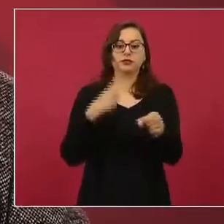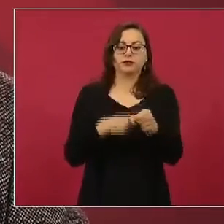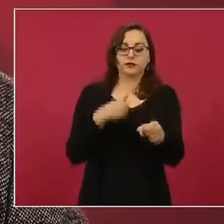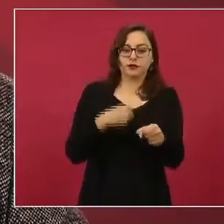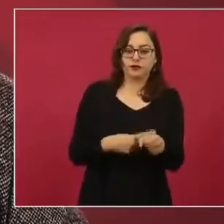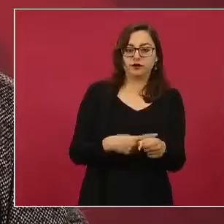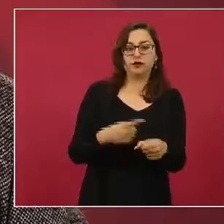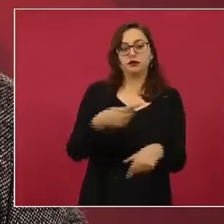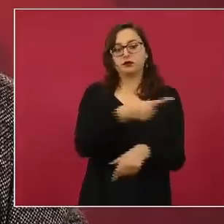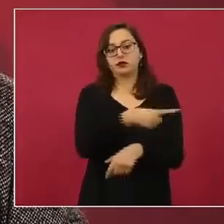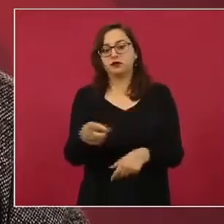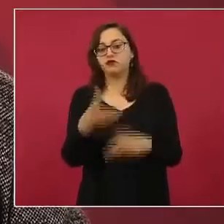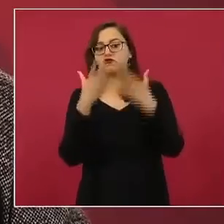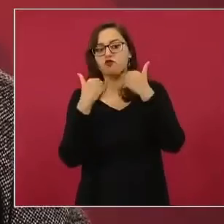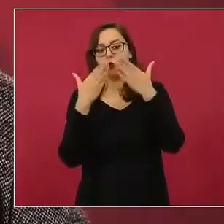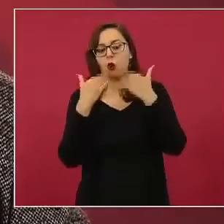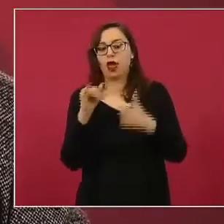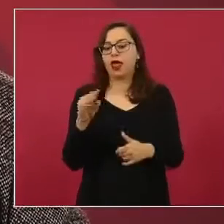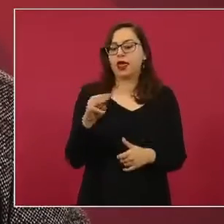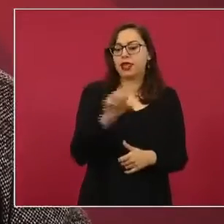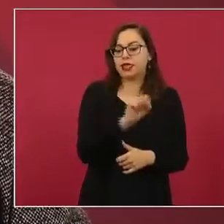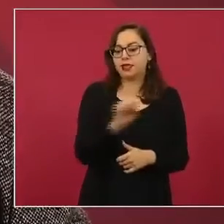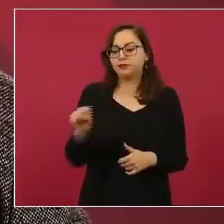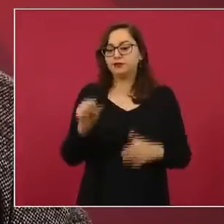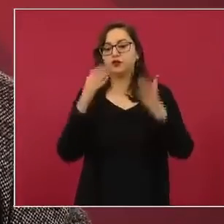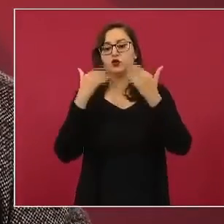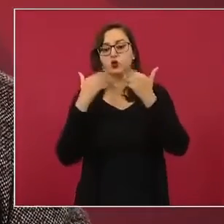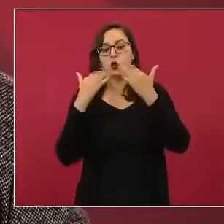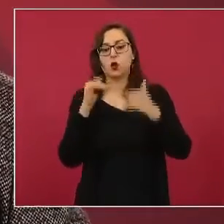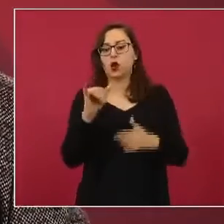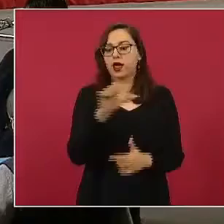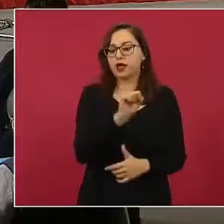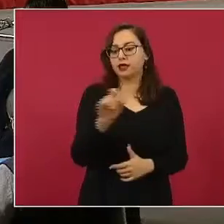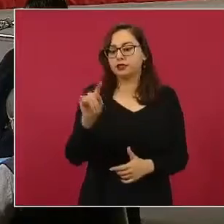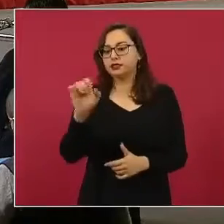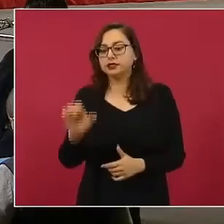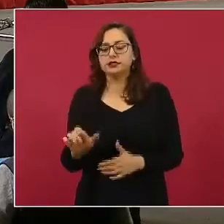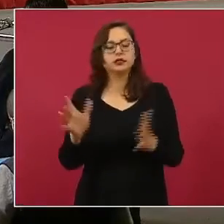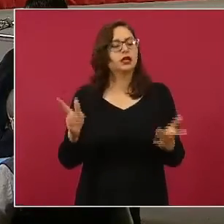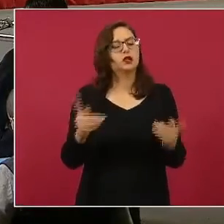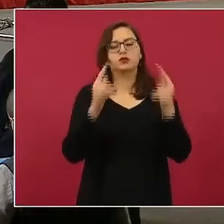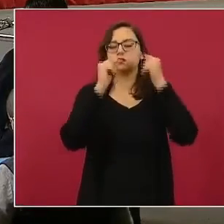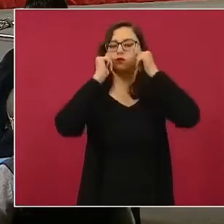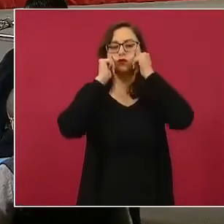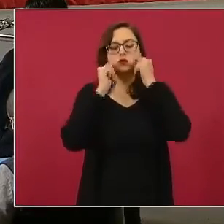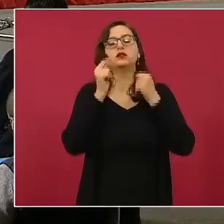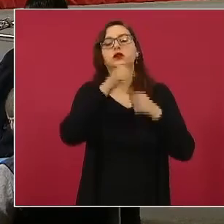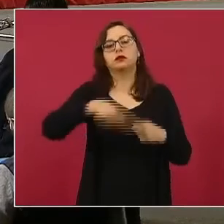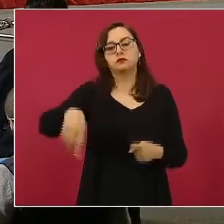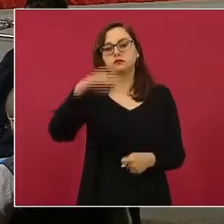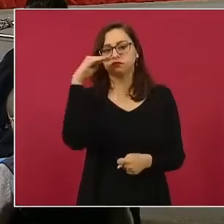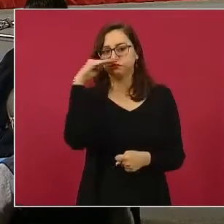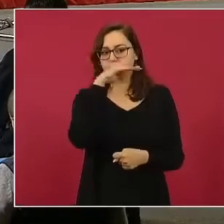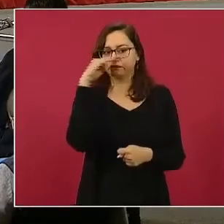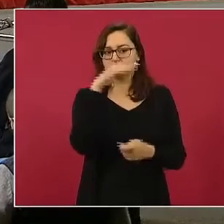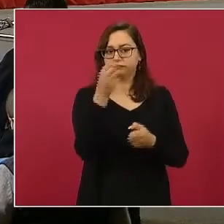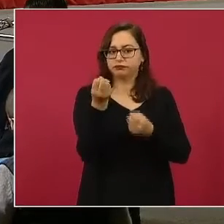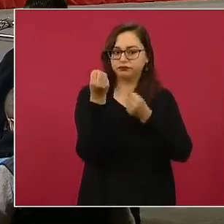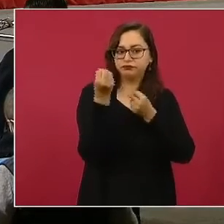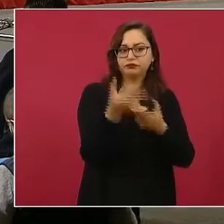población sin seguridad social, gratuito y sin subrogación a otras instancias. En la siguiente